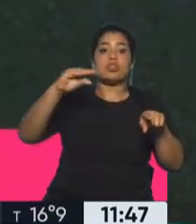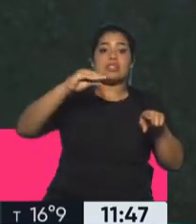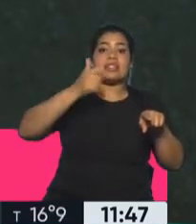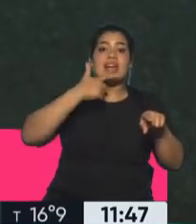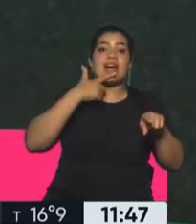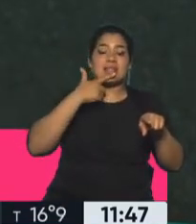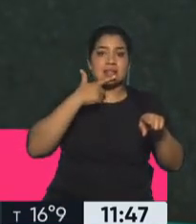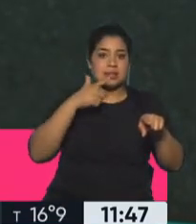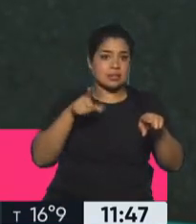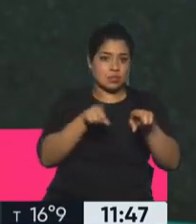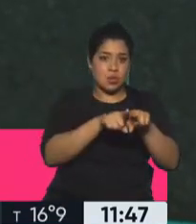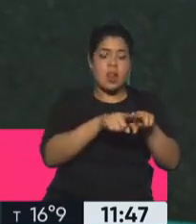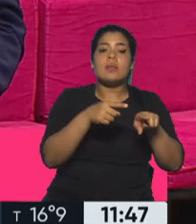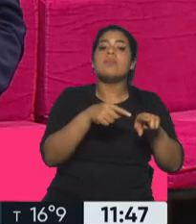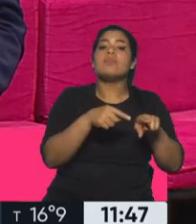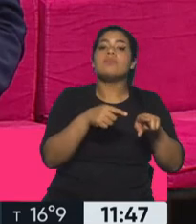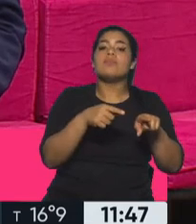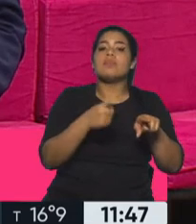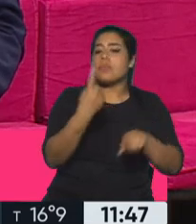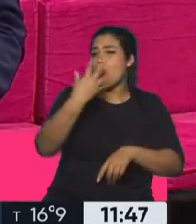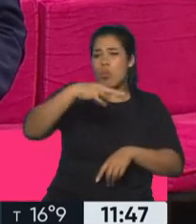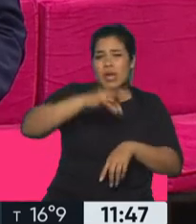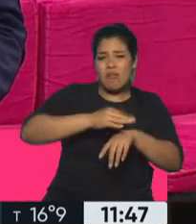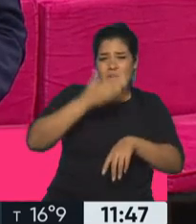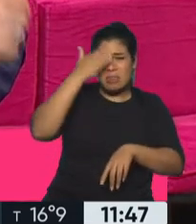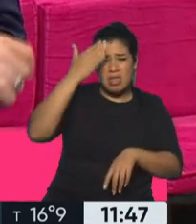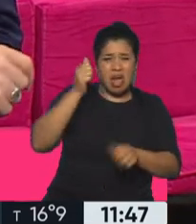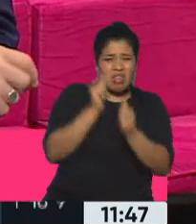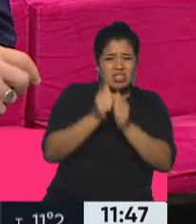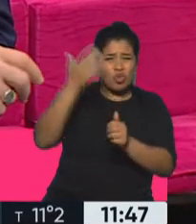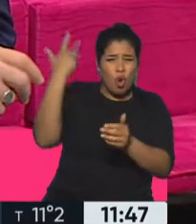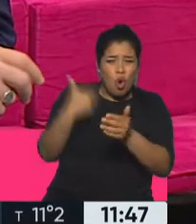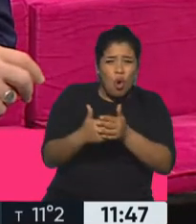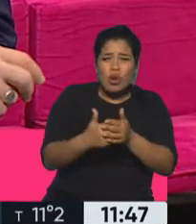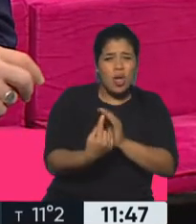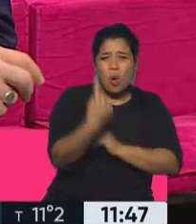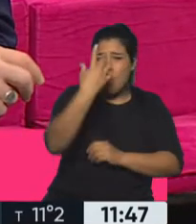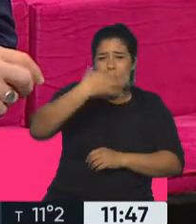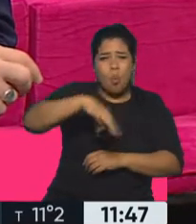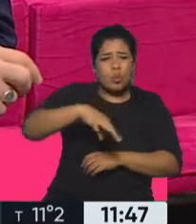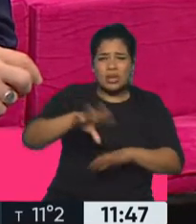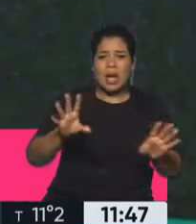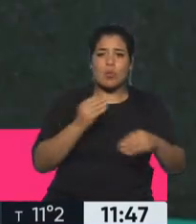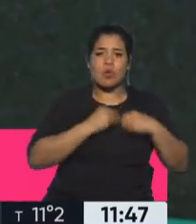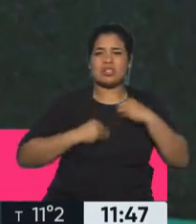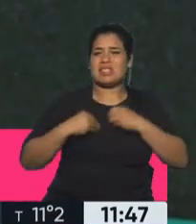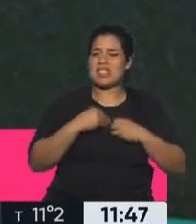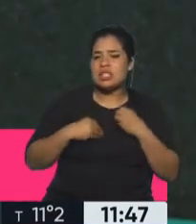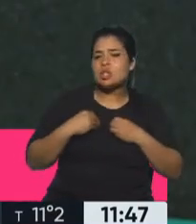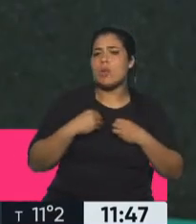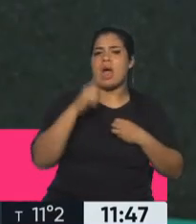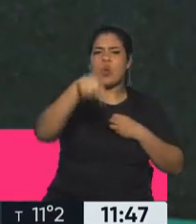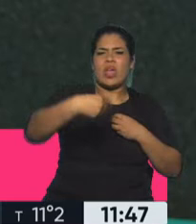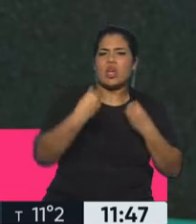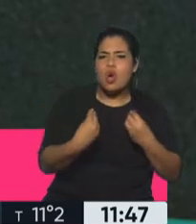vos me lo contaste, como que fue la única enfermedad de la historia que una persona logró caracterizarla completamente, su sintomatología, sus causas, en